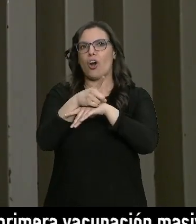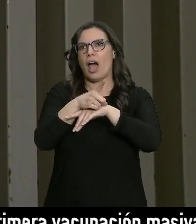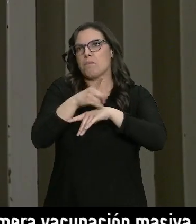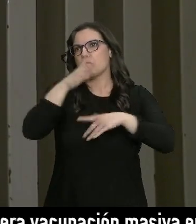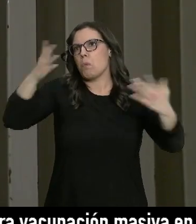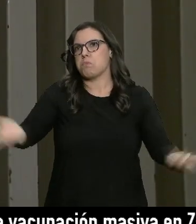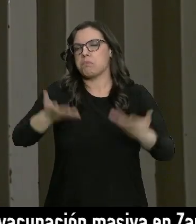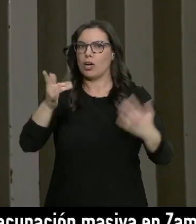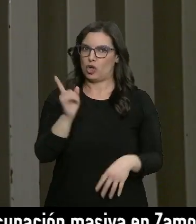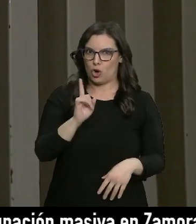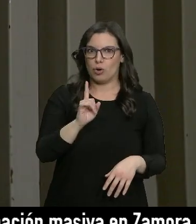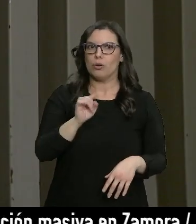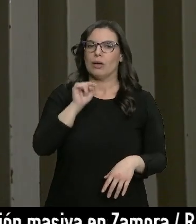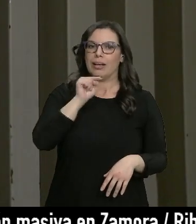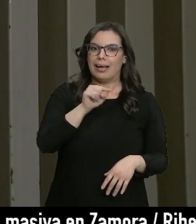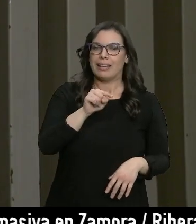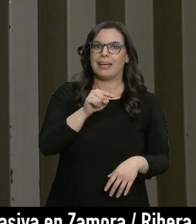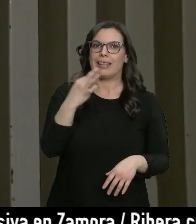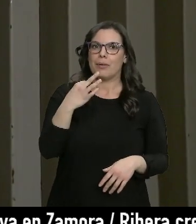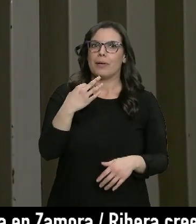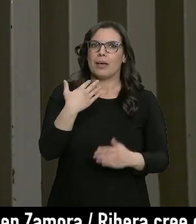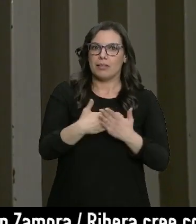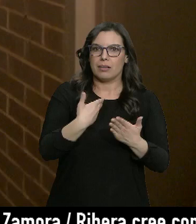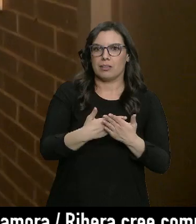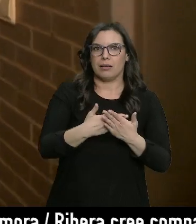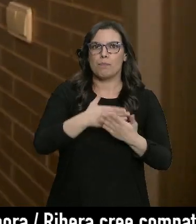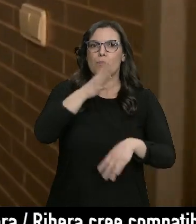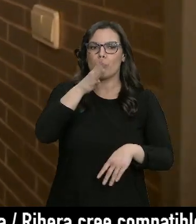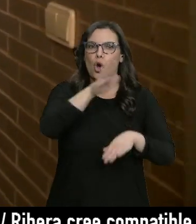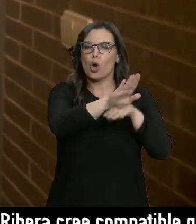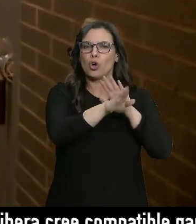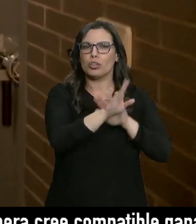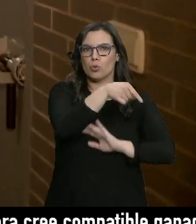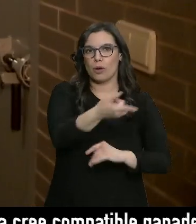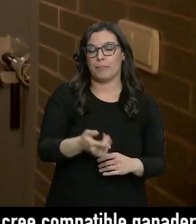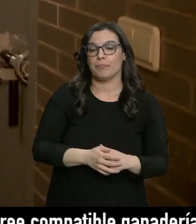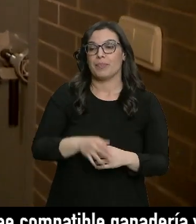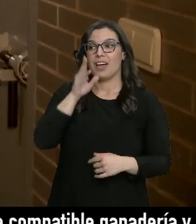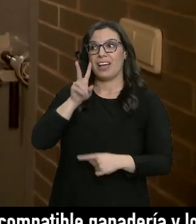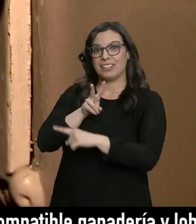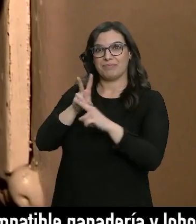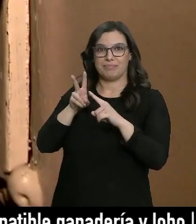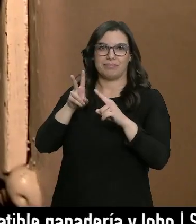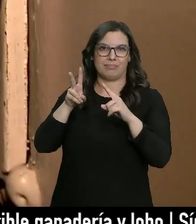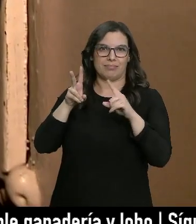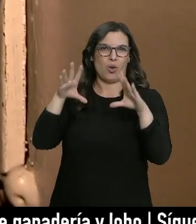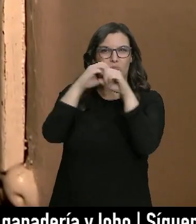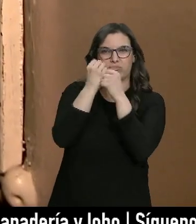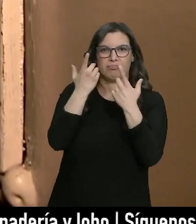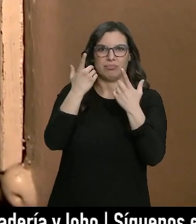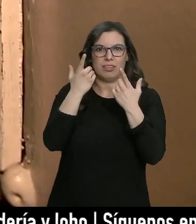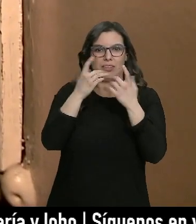gratuita sino durante esas 72 horas hay que practicar alguna diligencia. Ahora en este desangelado sótano sin luz natural y apenas